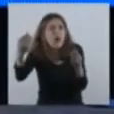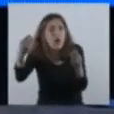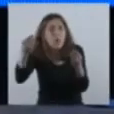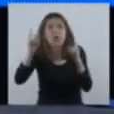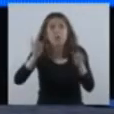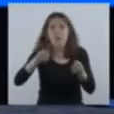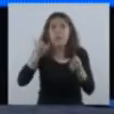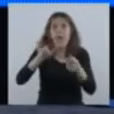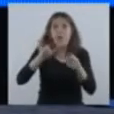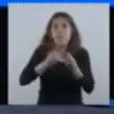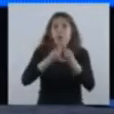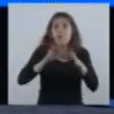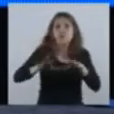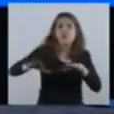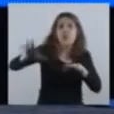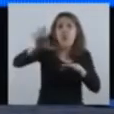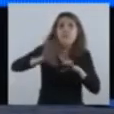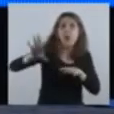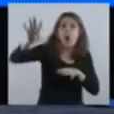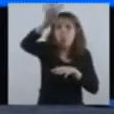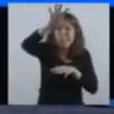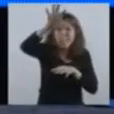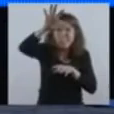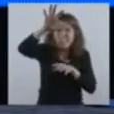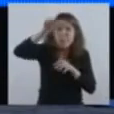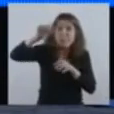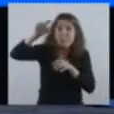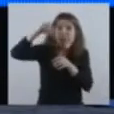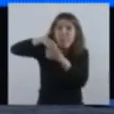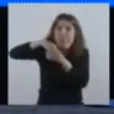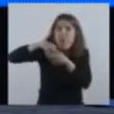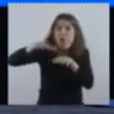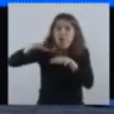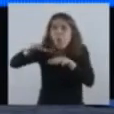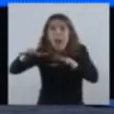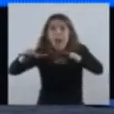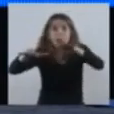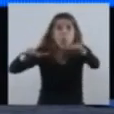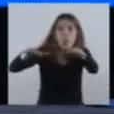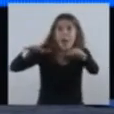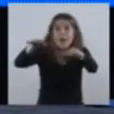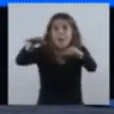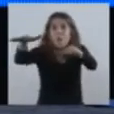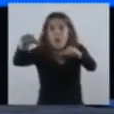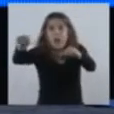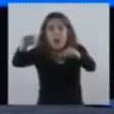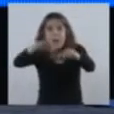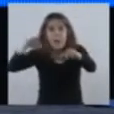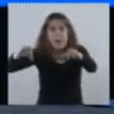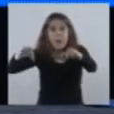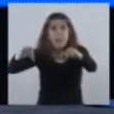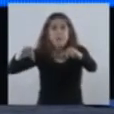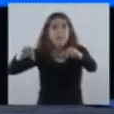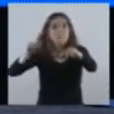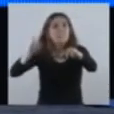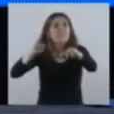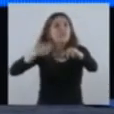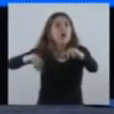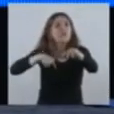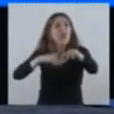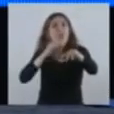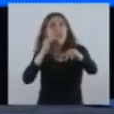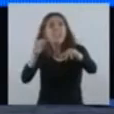muchos lugares de estas provincias, lo que notamos es eso que llamamos nosotros